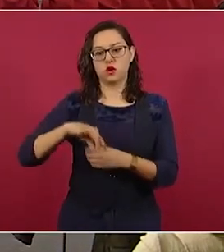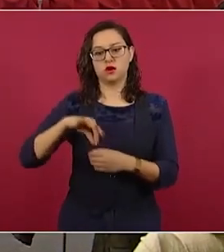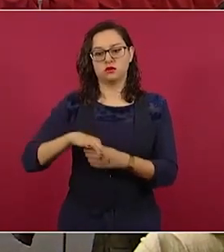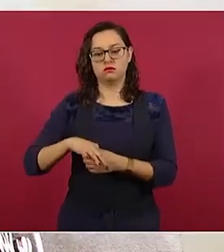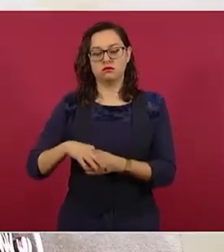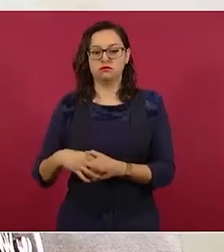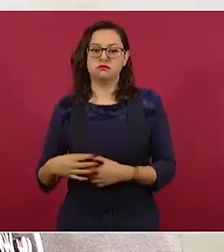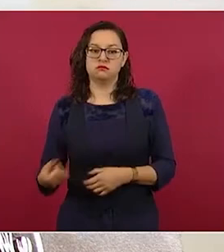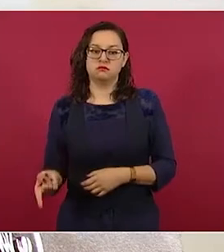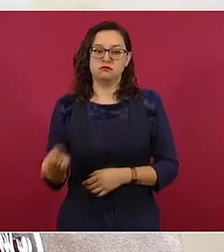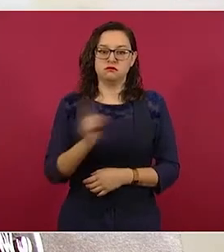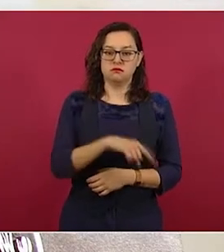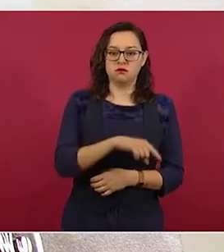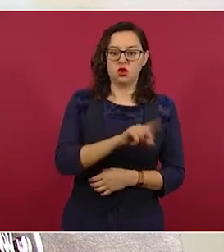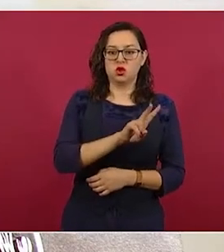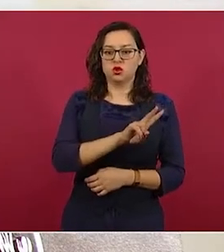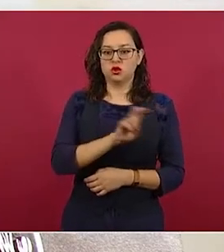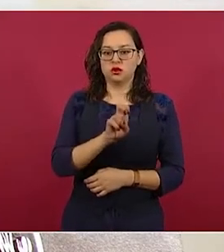275.